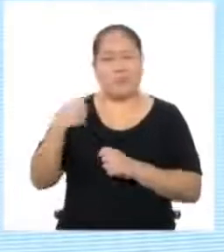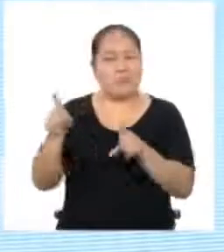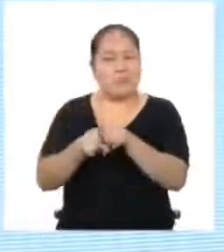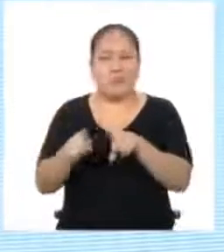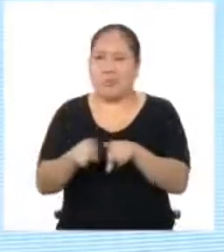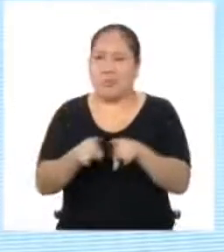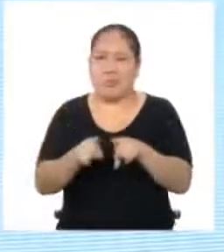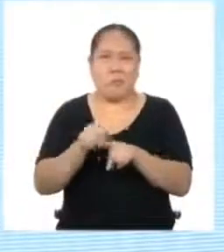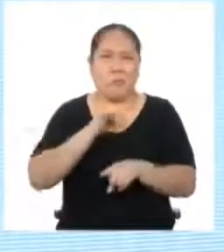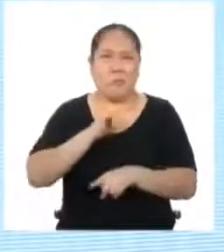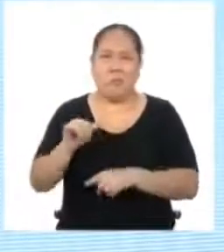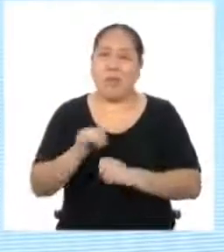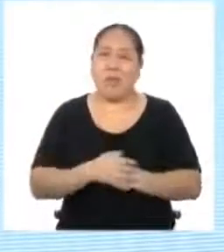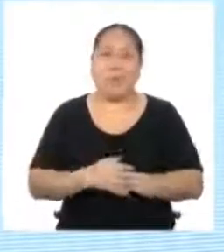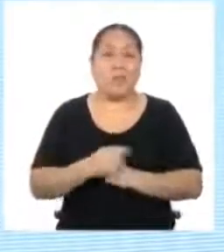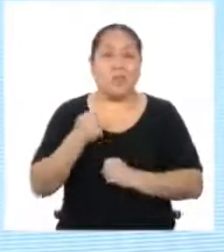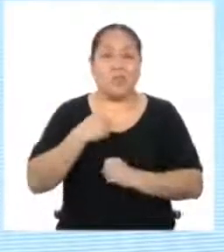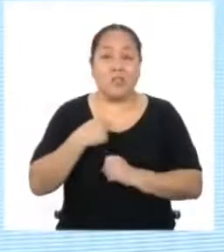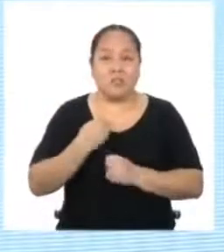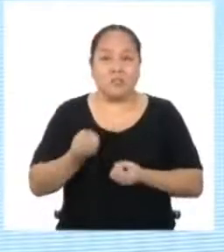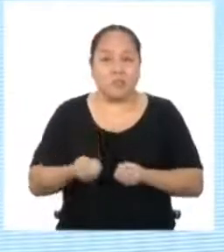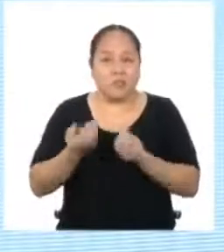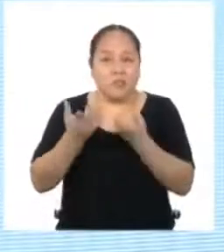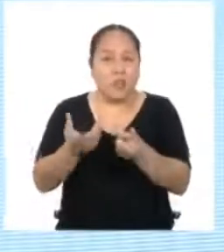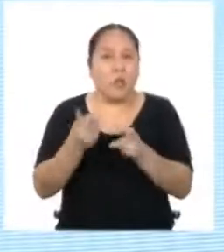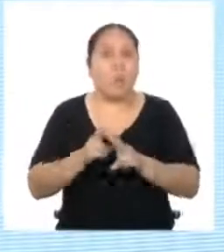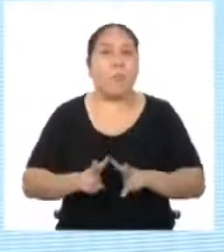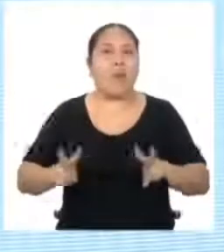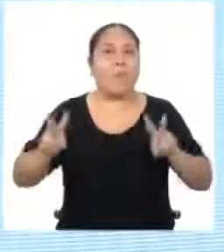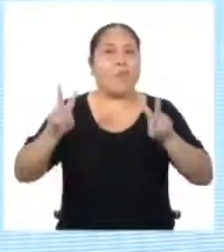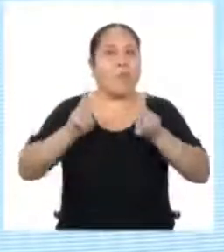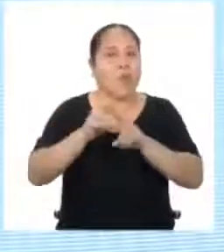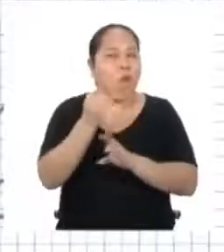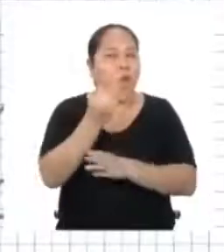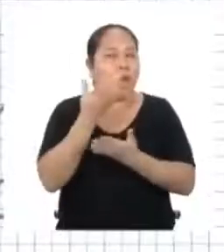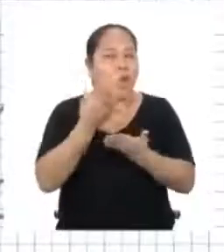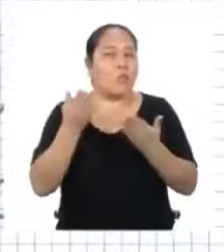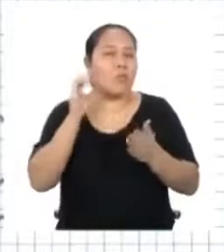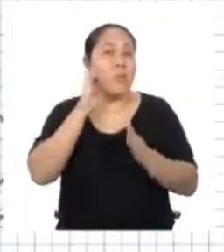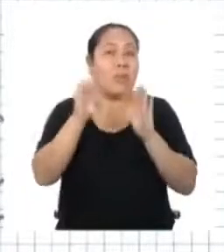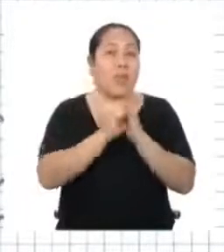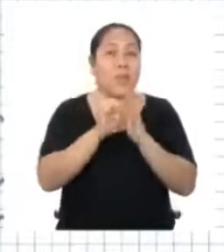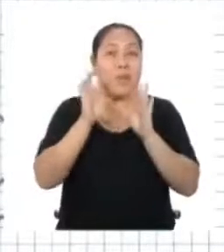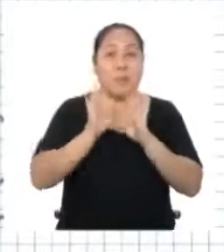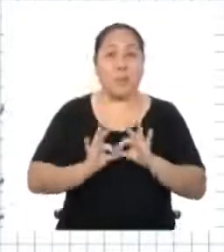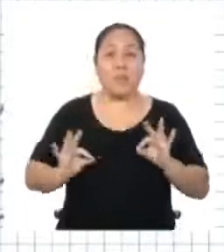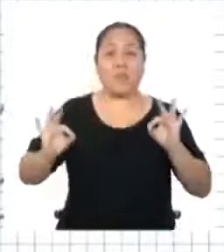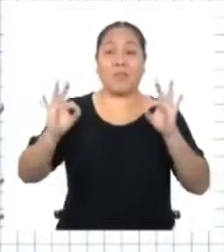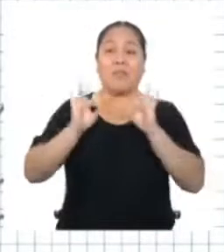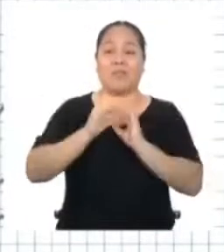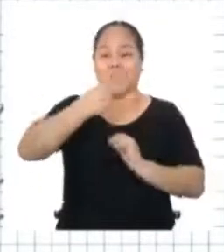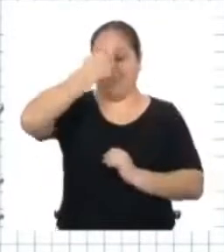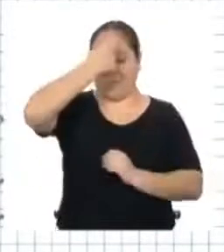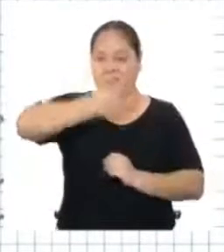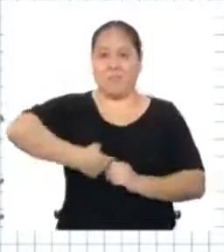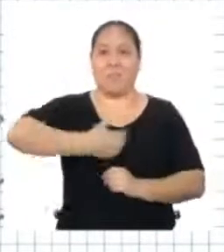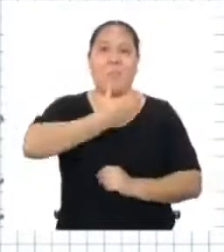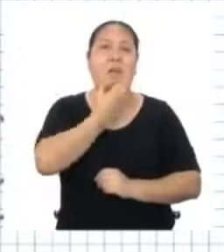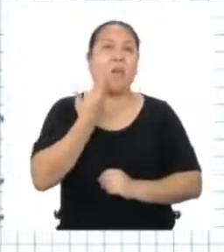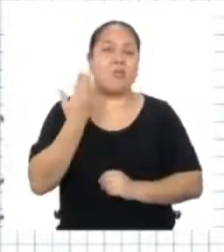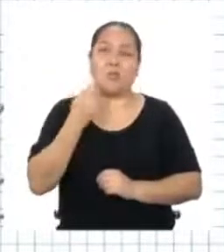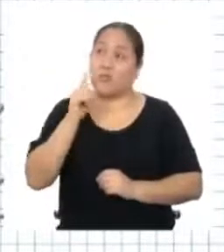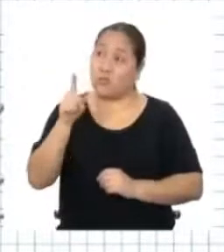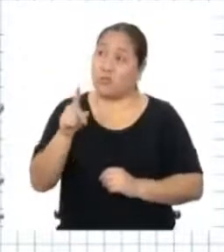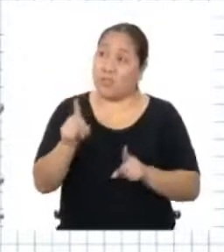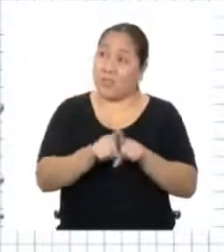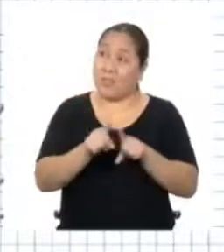también le estoy dando más valor a algunas cosas, como la importancia de ser un mejor ciudadano ¿Tú también